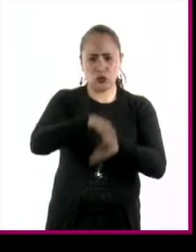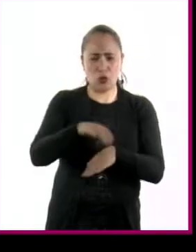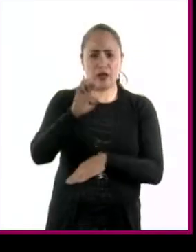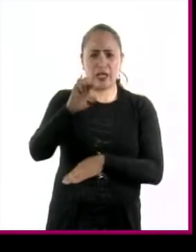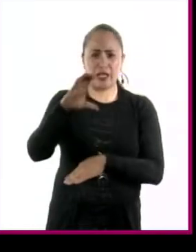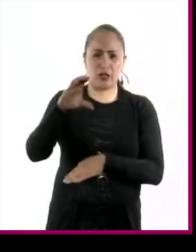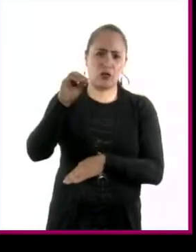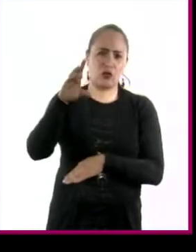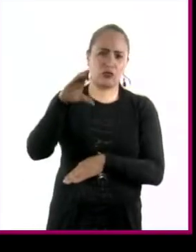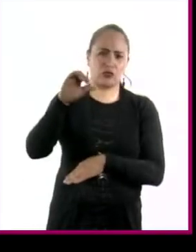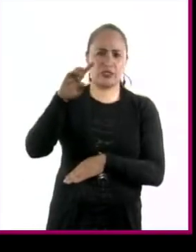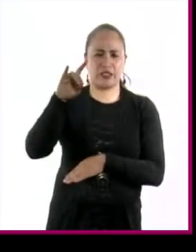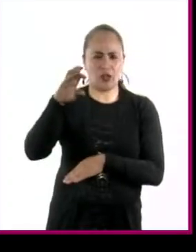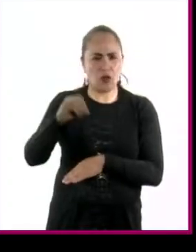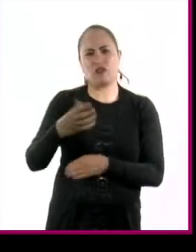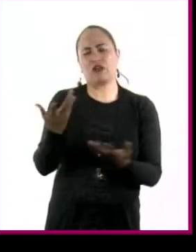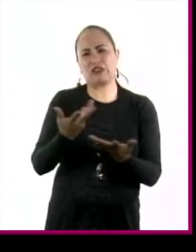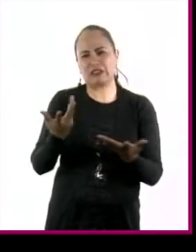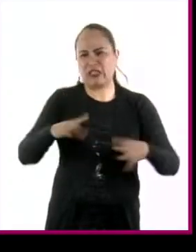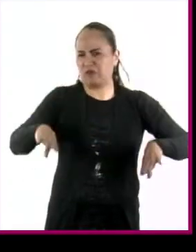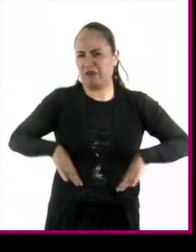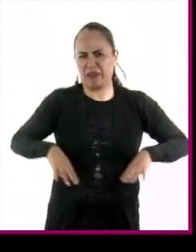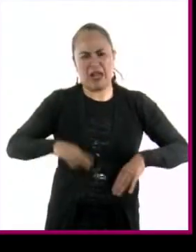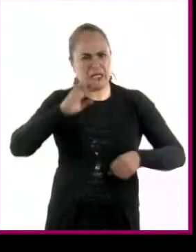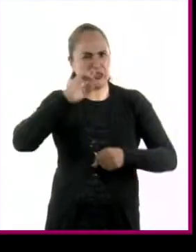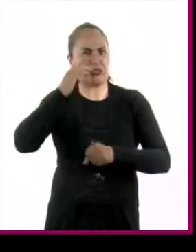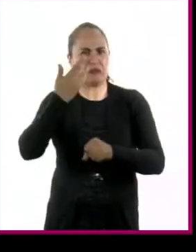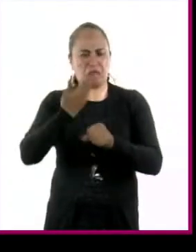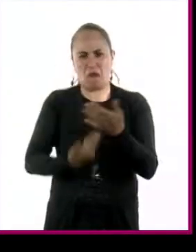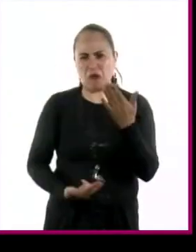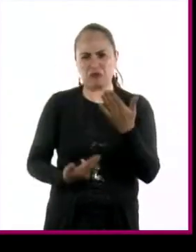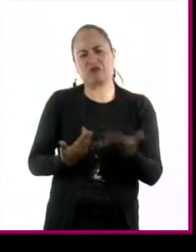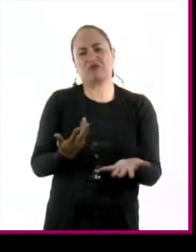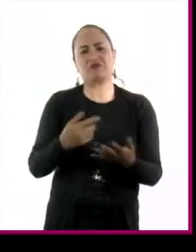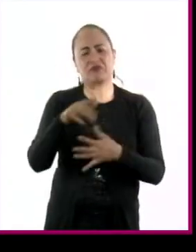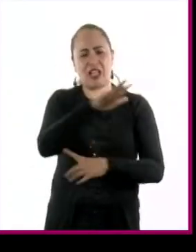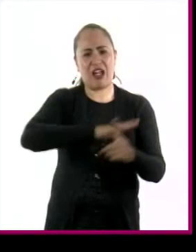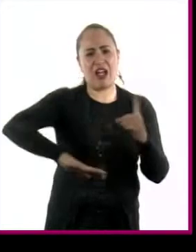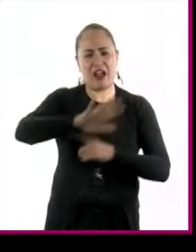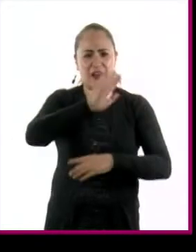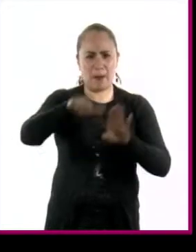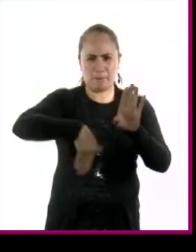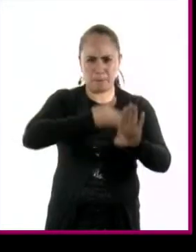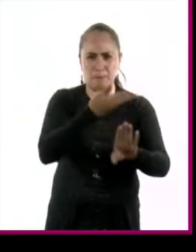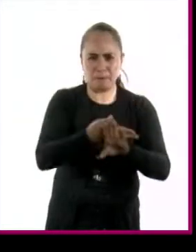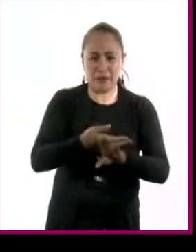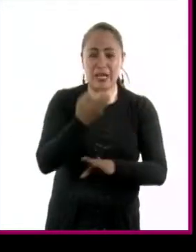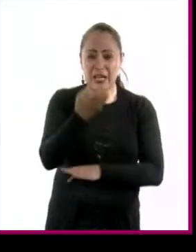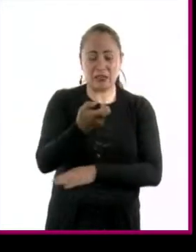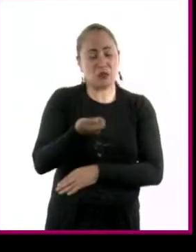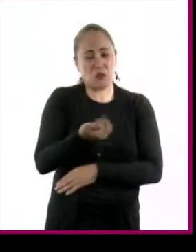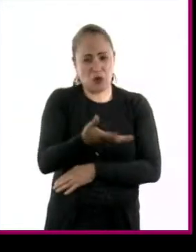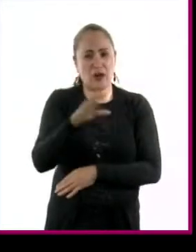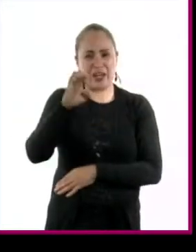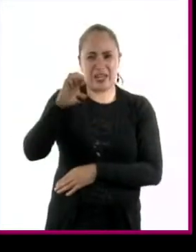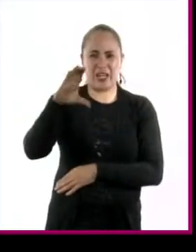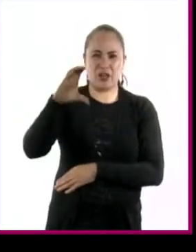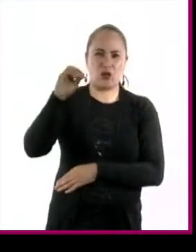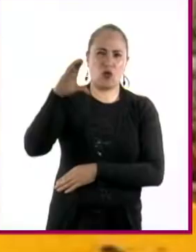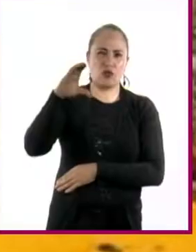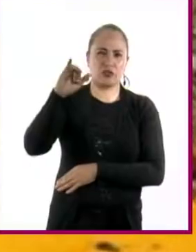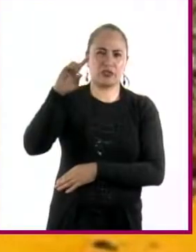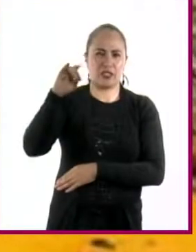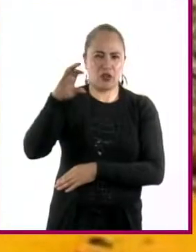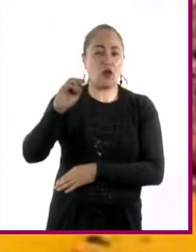conductas irresponsables o indiferentes y que dañan terriblemente a la naturaleza puedan declararse un ecocidio. Esto obliga a su